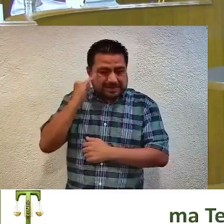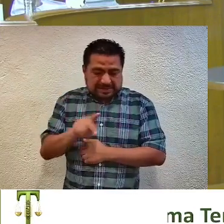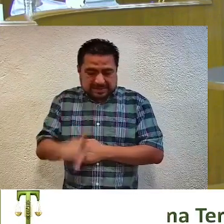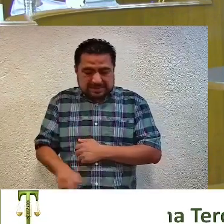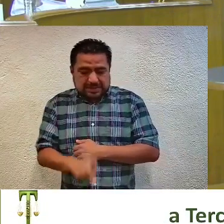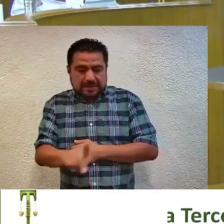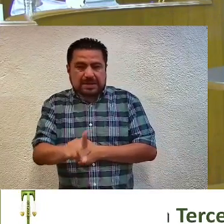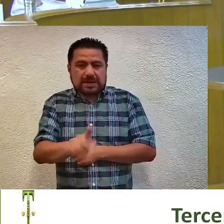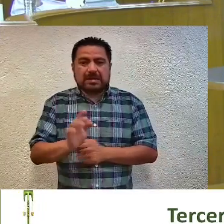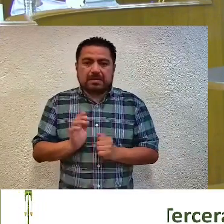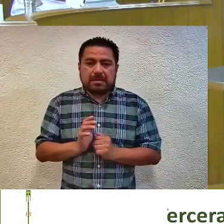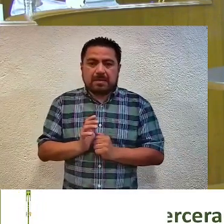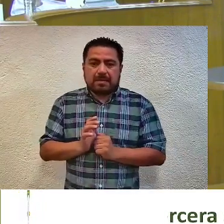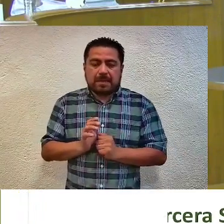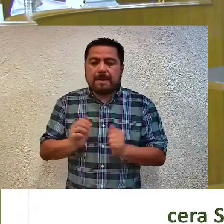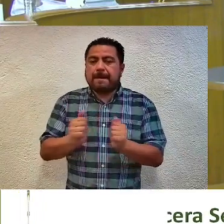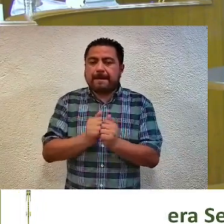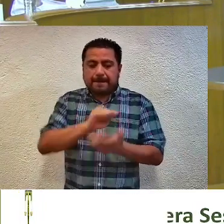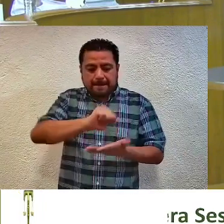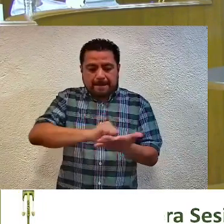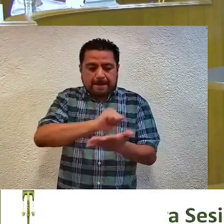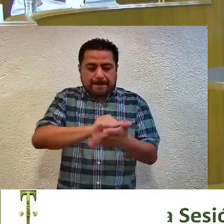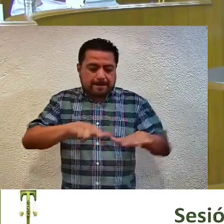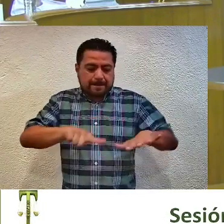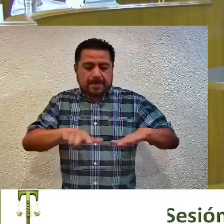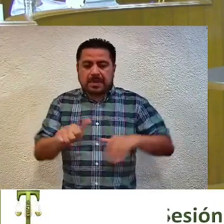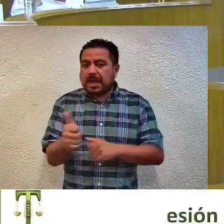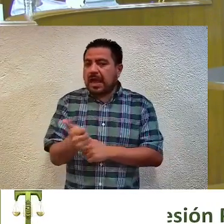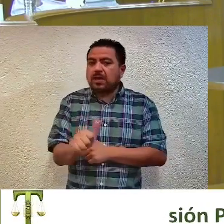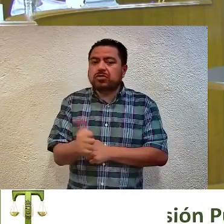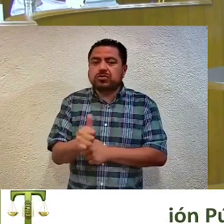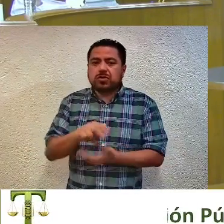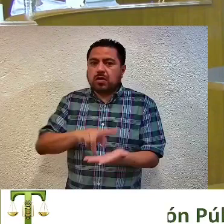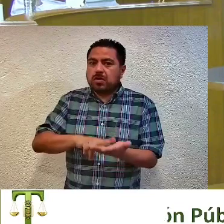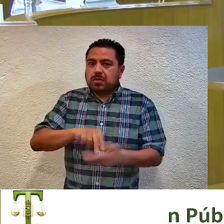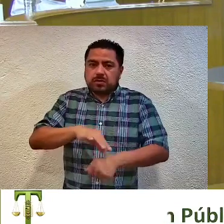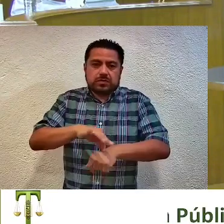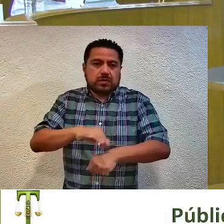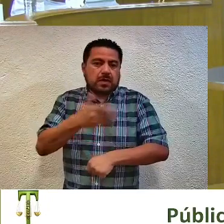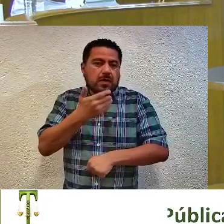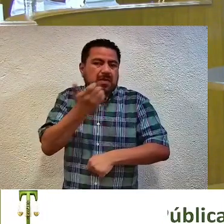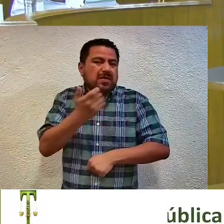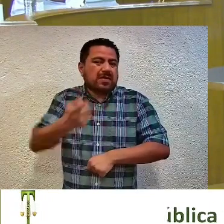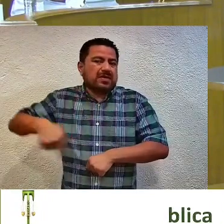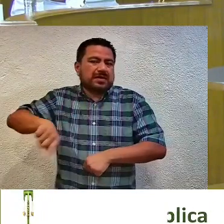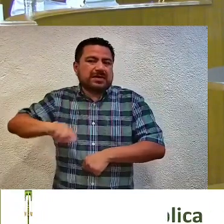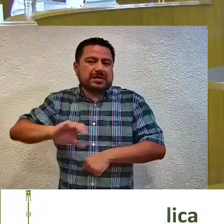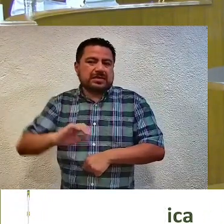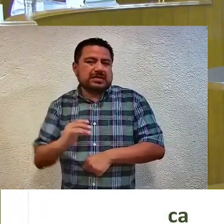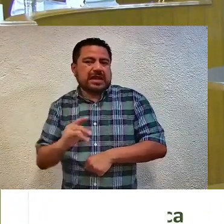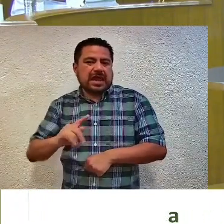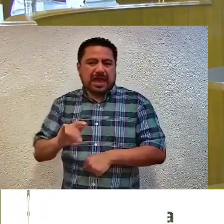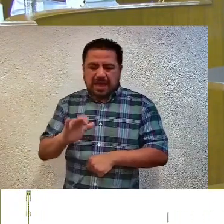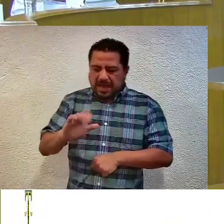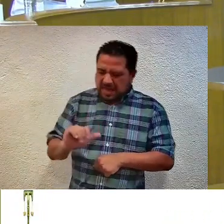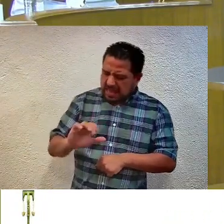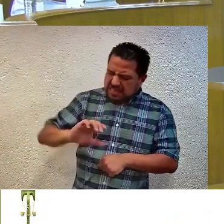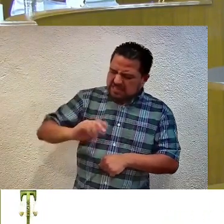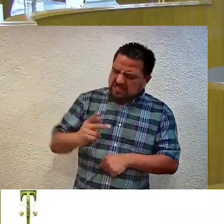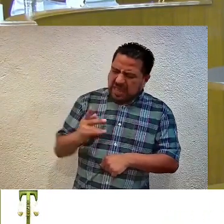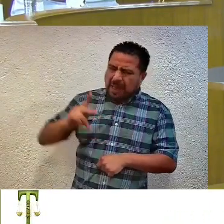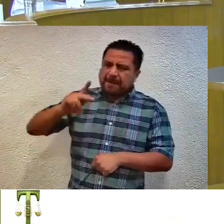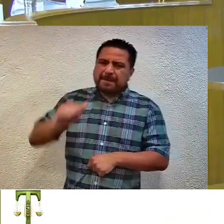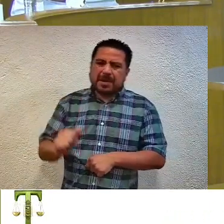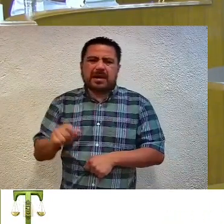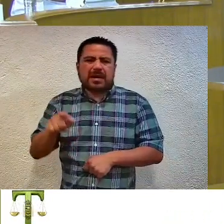puesto que, conforme al acta del 17 de agosto, se evidenció que las autoridades tradicionales de Chilacachapa celebraron su propia